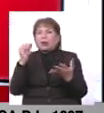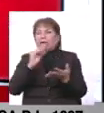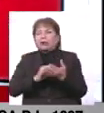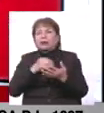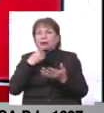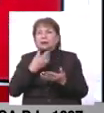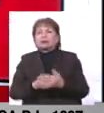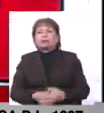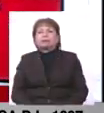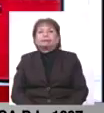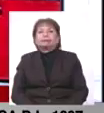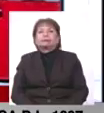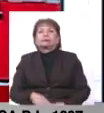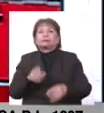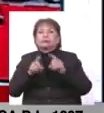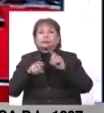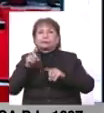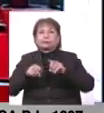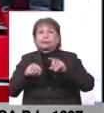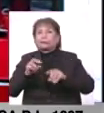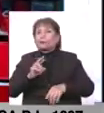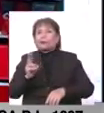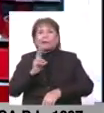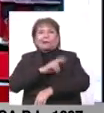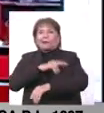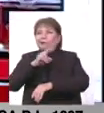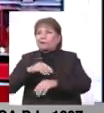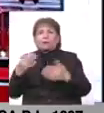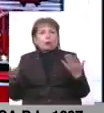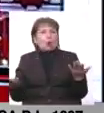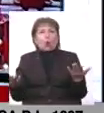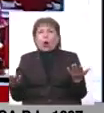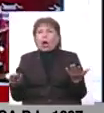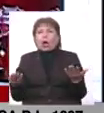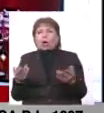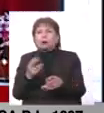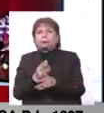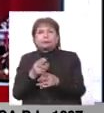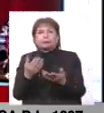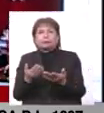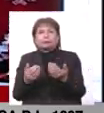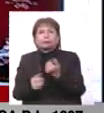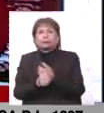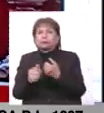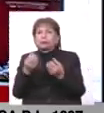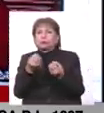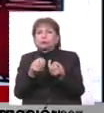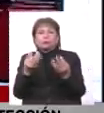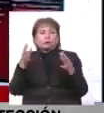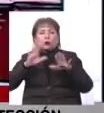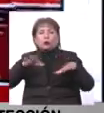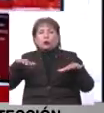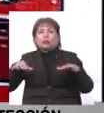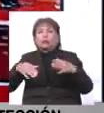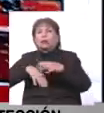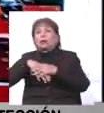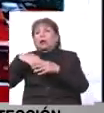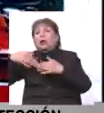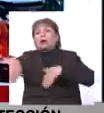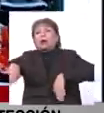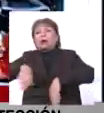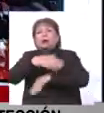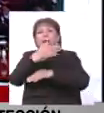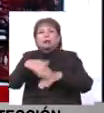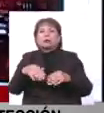en algunas regiones no hay esta atención. Y por ello, muchos niños se encuentran a la intemperie,